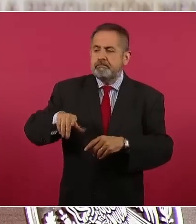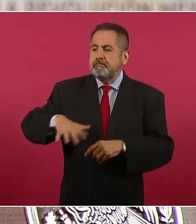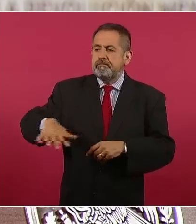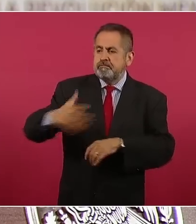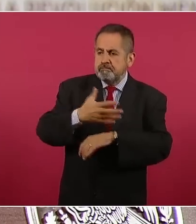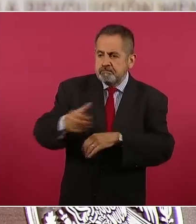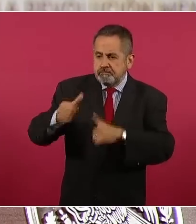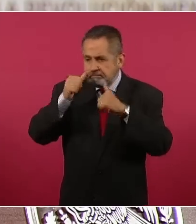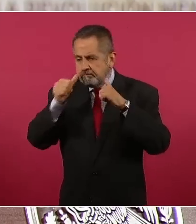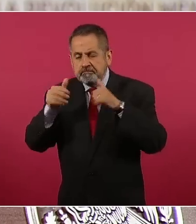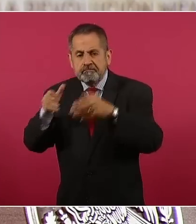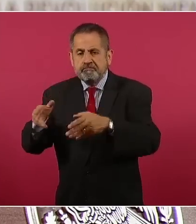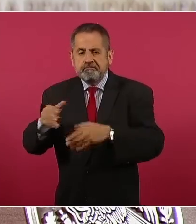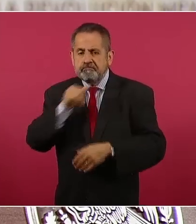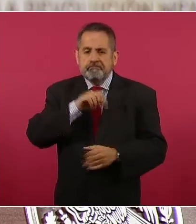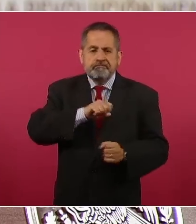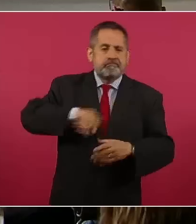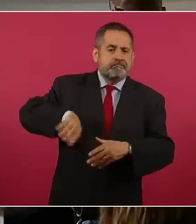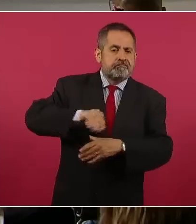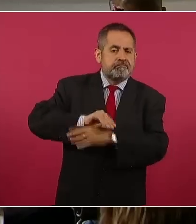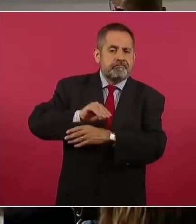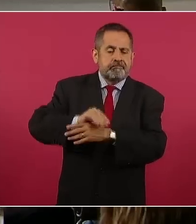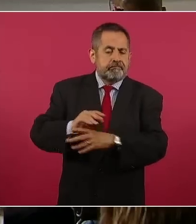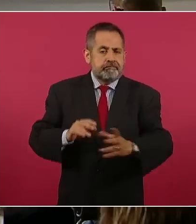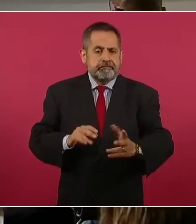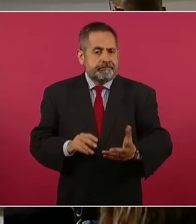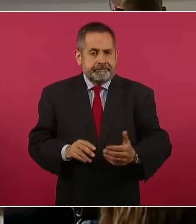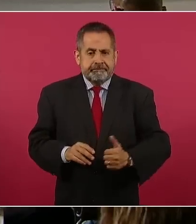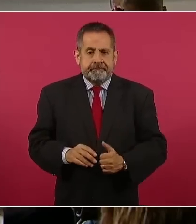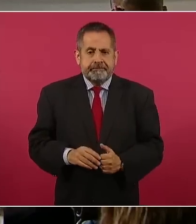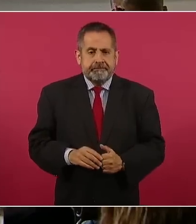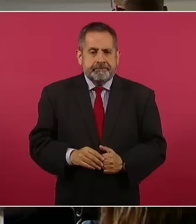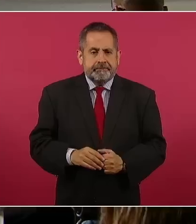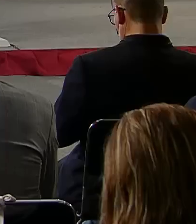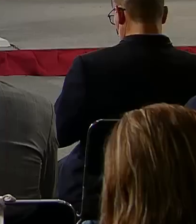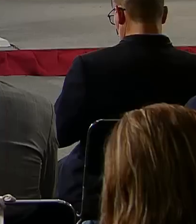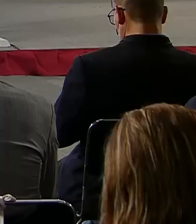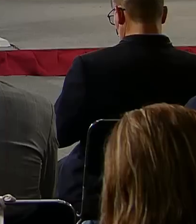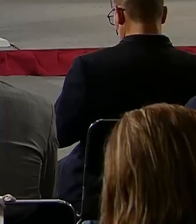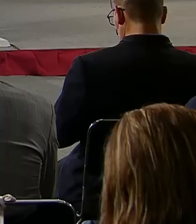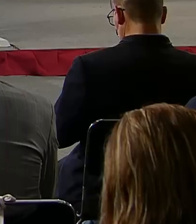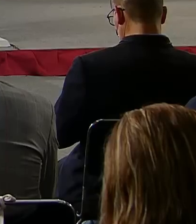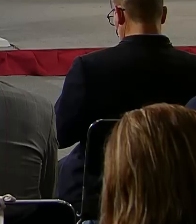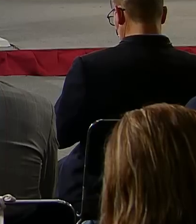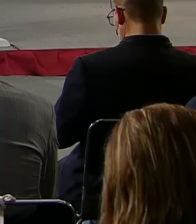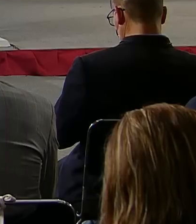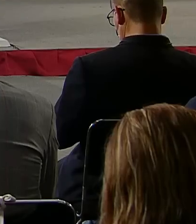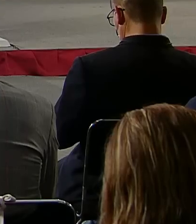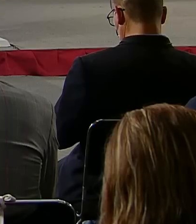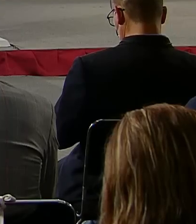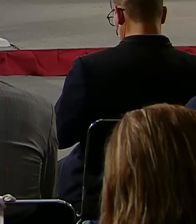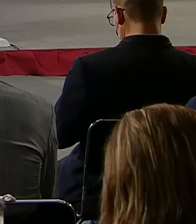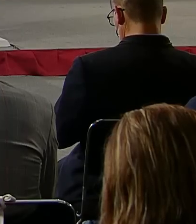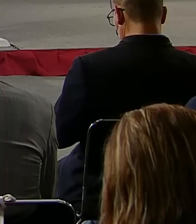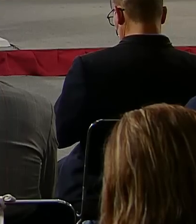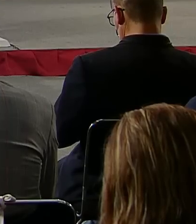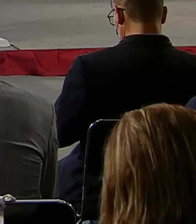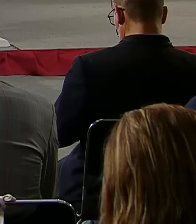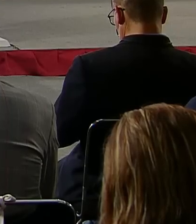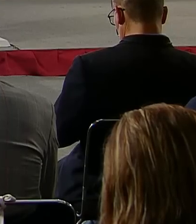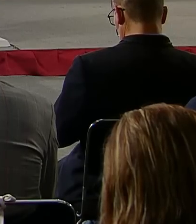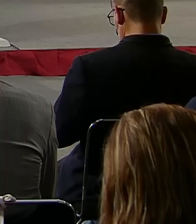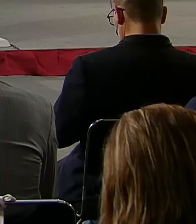campo, completamente abandonado el campo. Entonces,